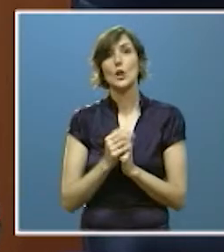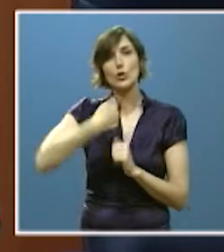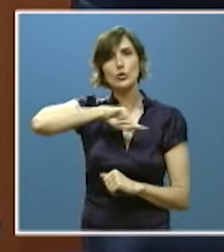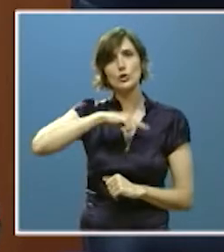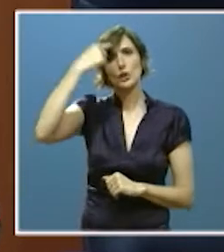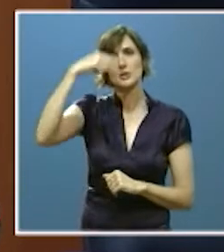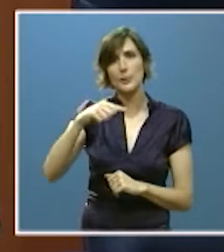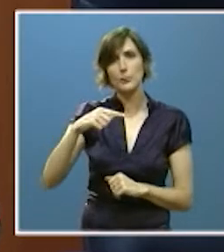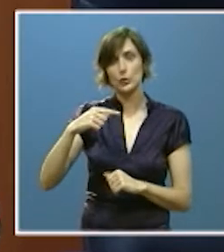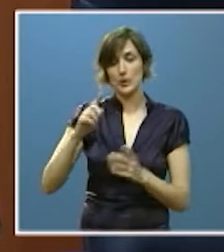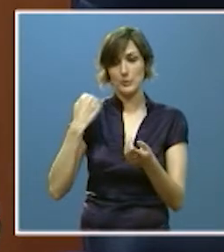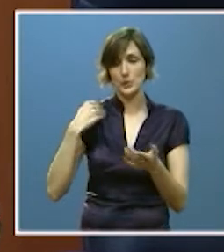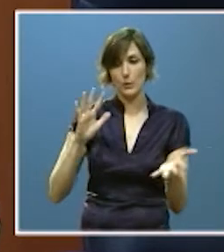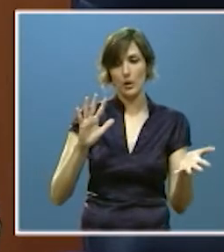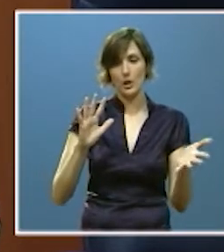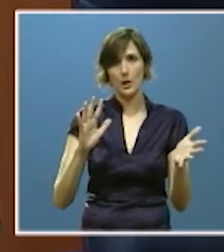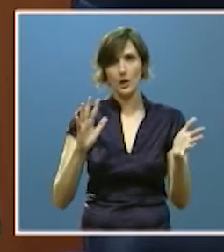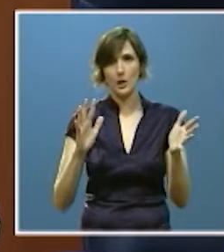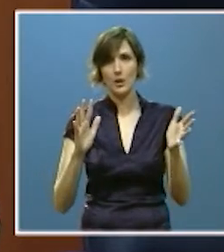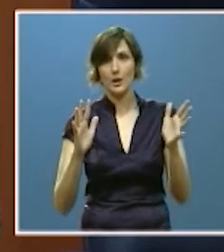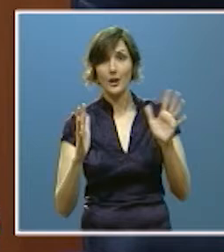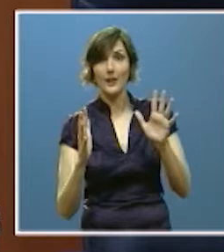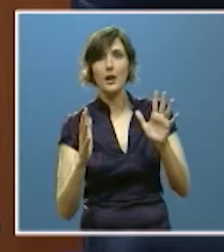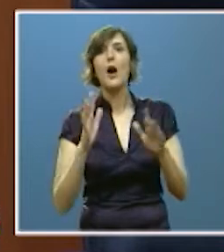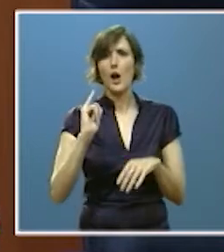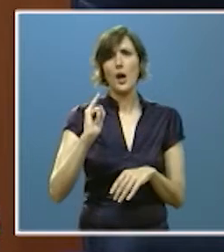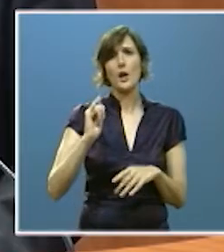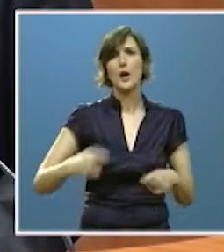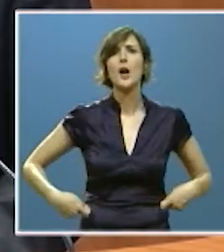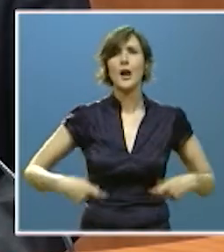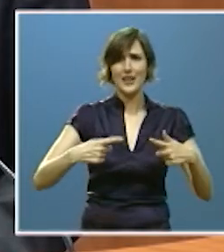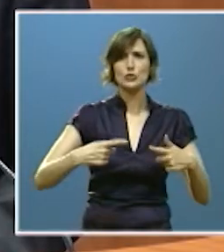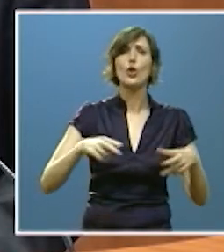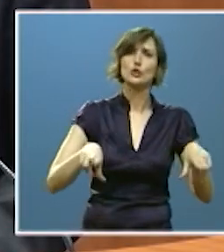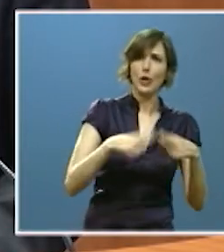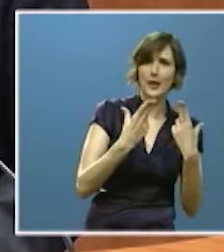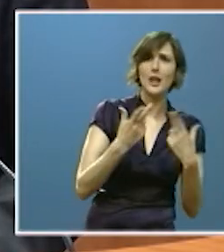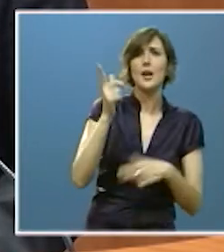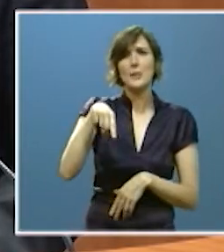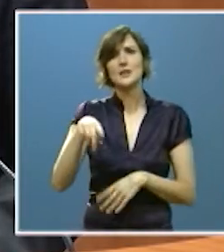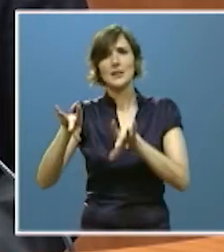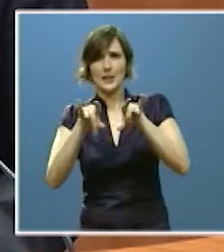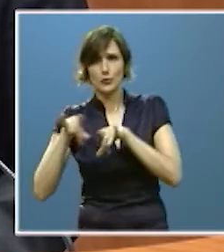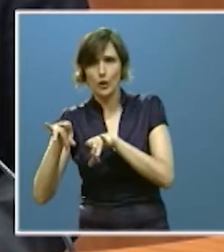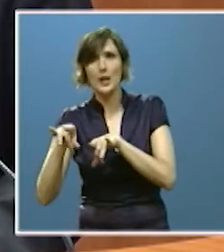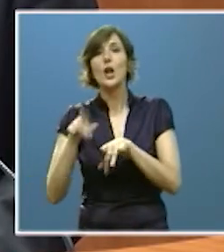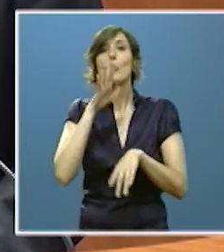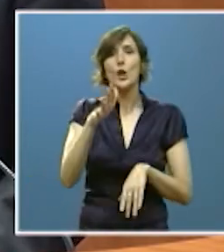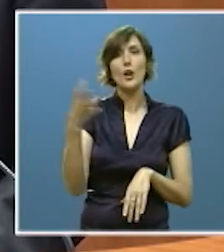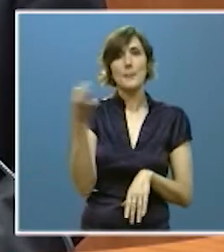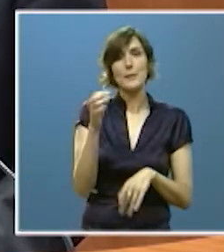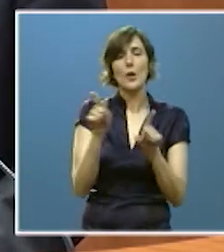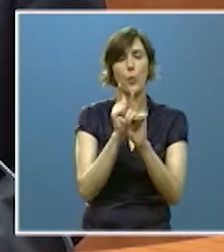que la transición a ese futuro tiene costes sociales y territoriales y que por ello tiene que ser ordenada